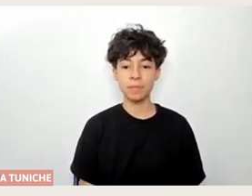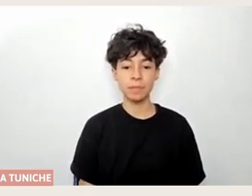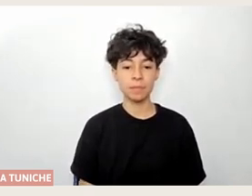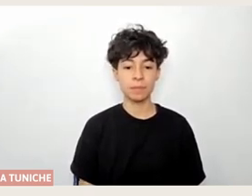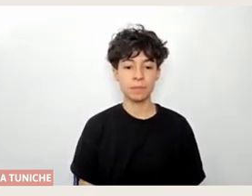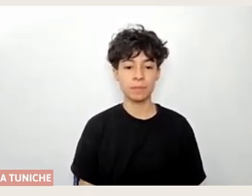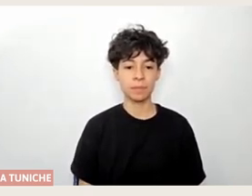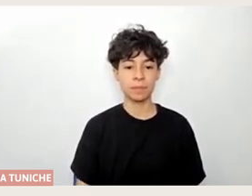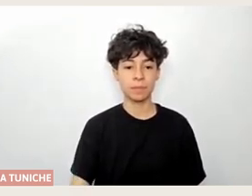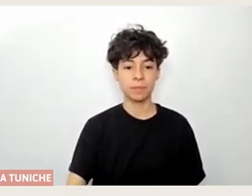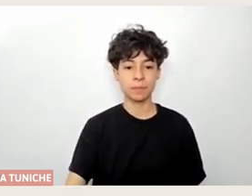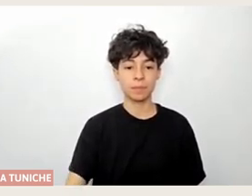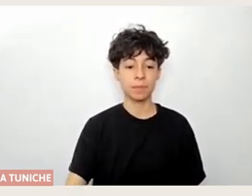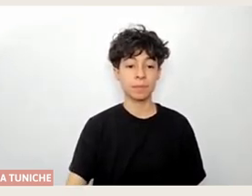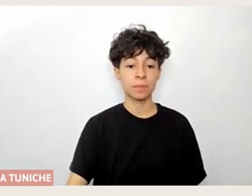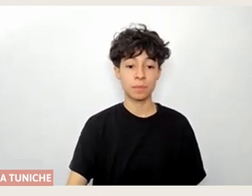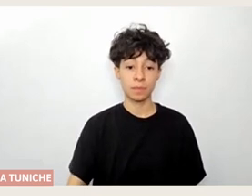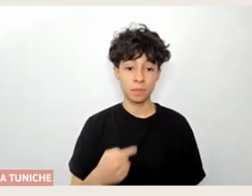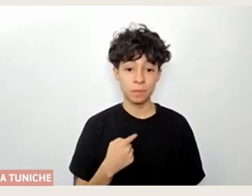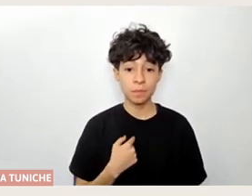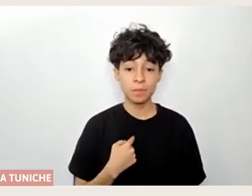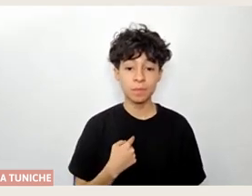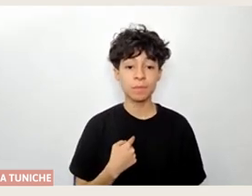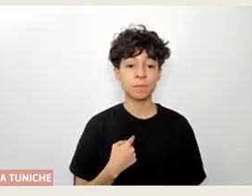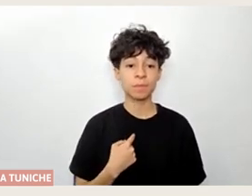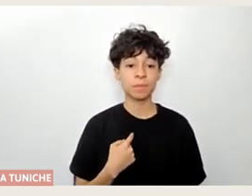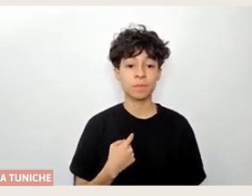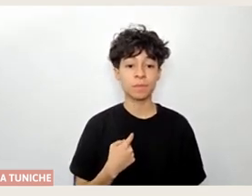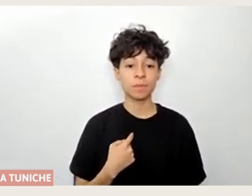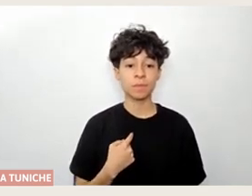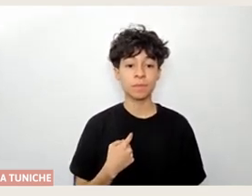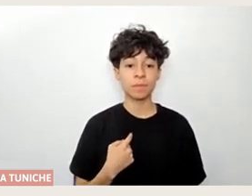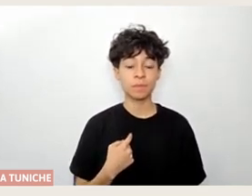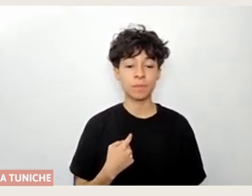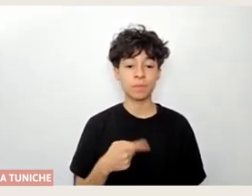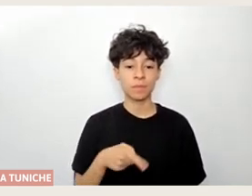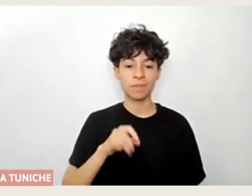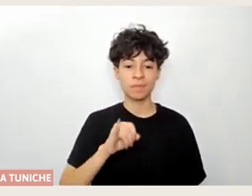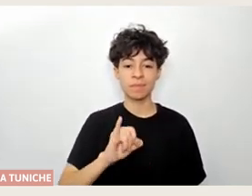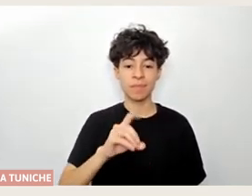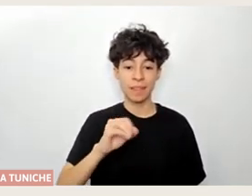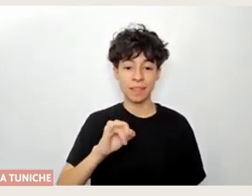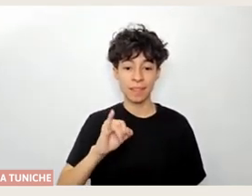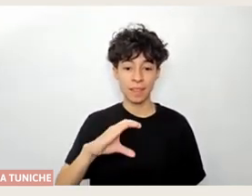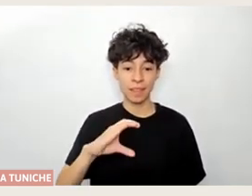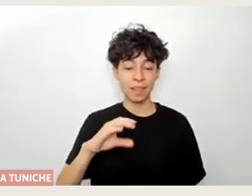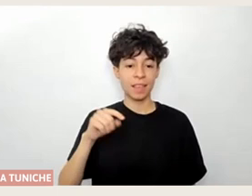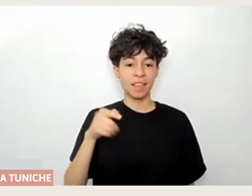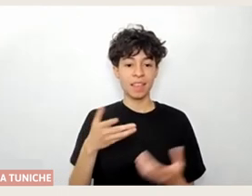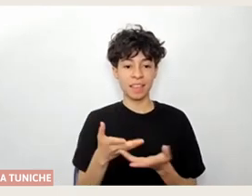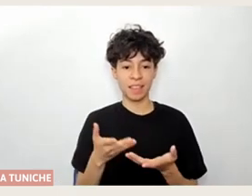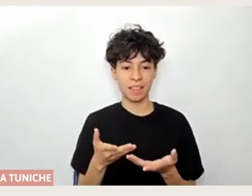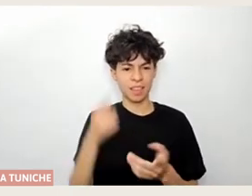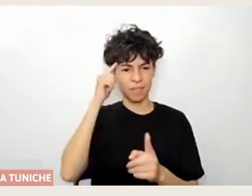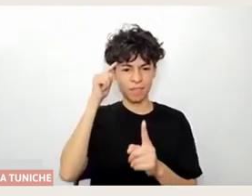no pues yo por mi parte desde el IDIC bueno el IDIC precisamente uno de sus objetivos es